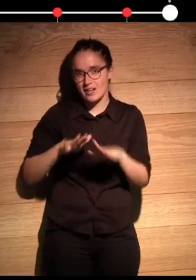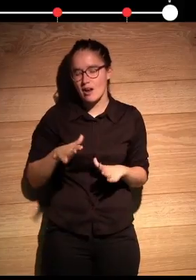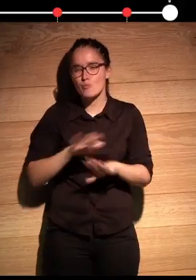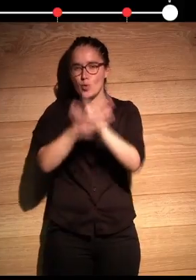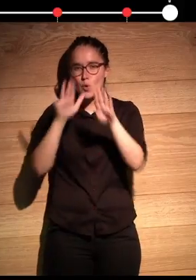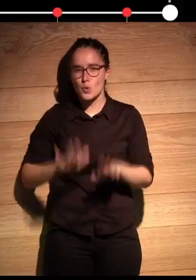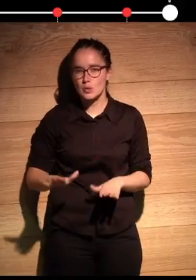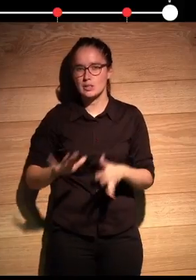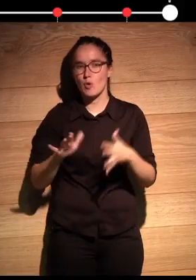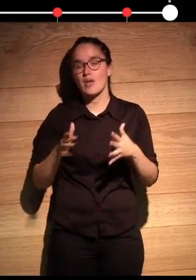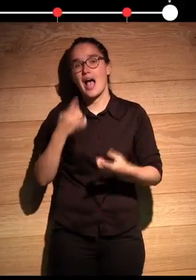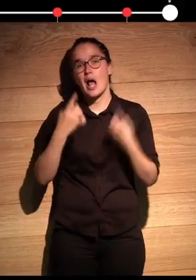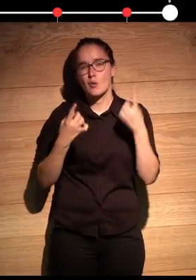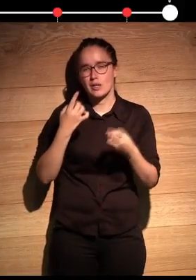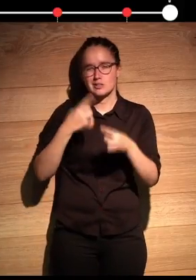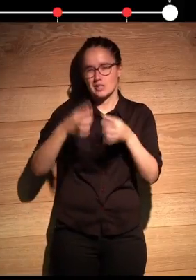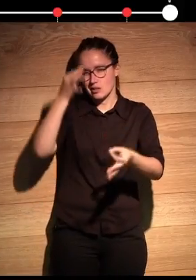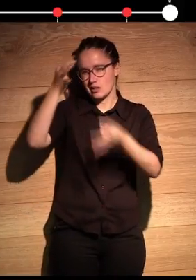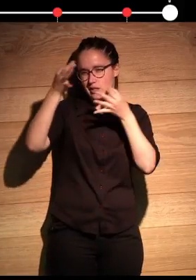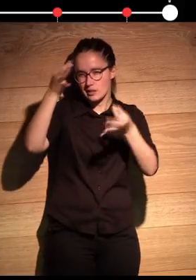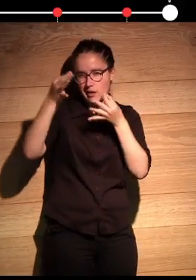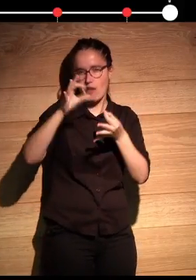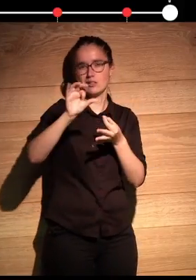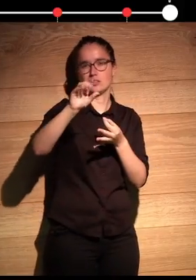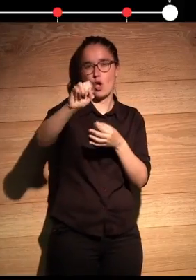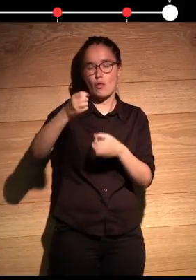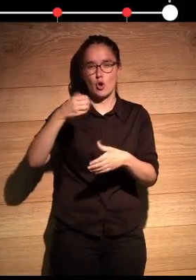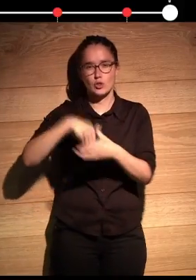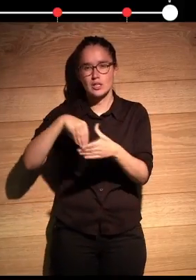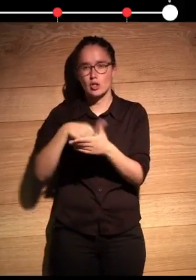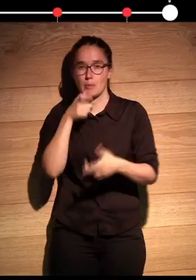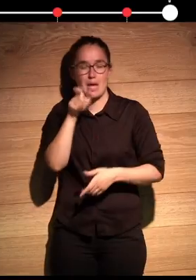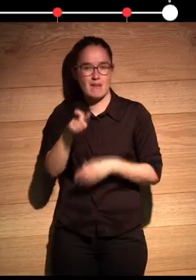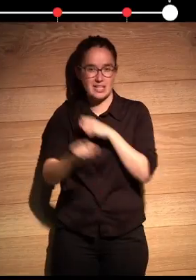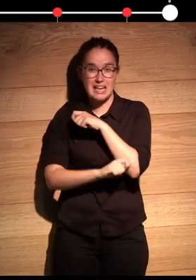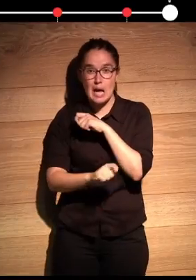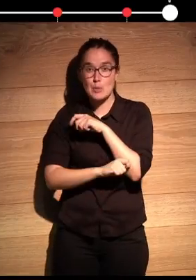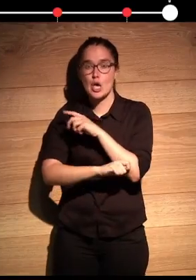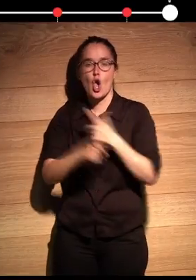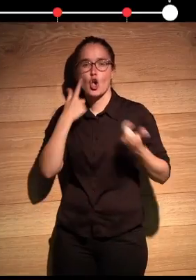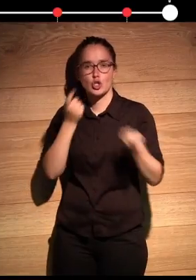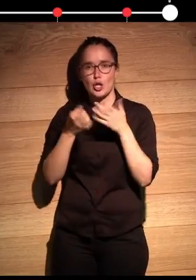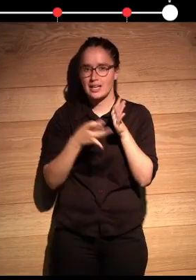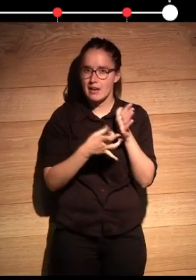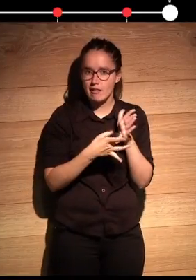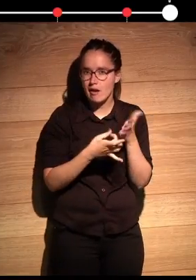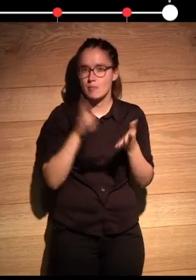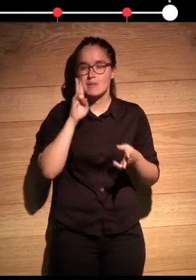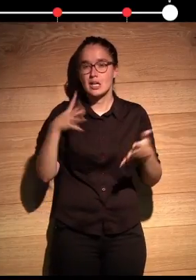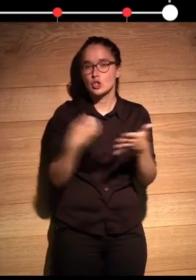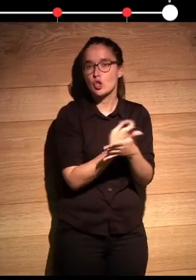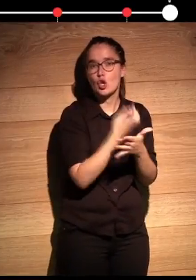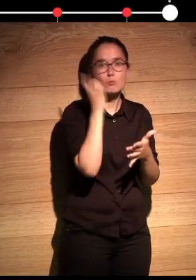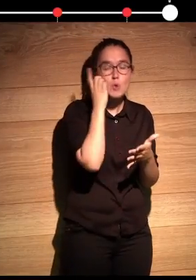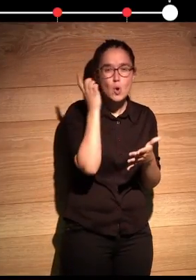Por último, ya algunas tareas de refinamiento, como son SEO a nivel de contenidos, de palabras clave, control de calidad, ver que en todos los